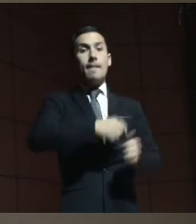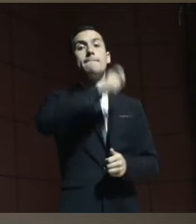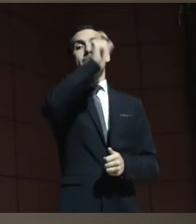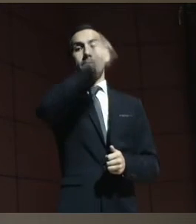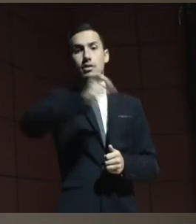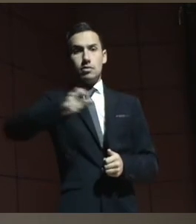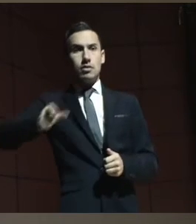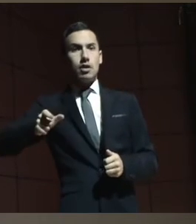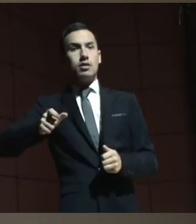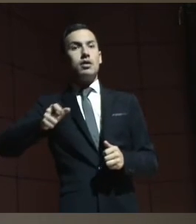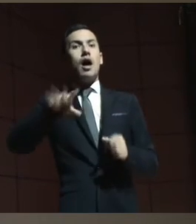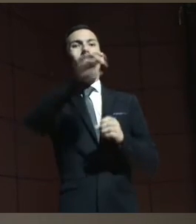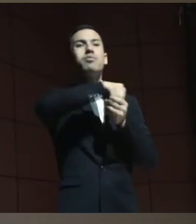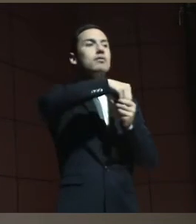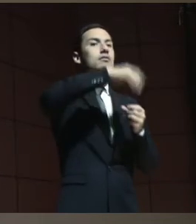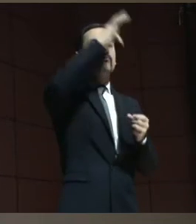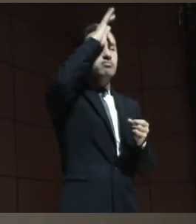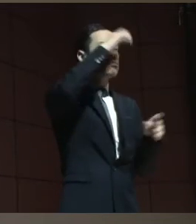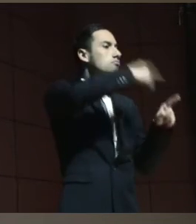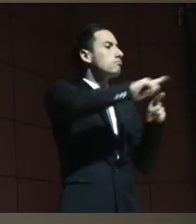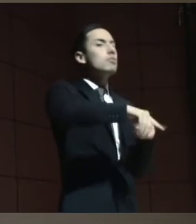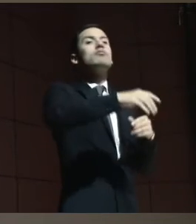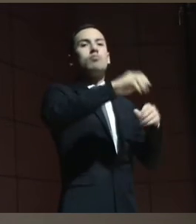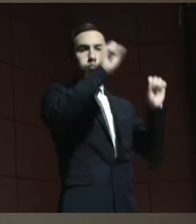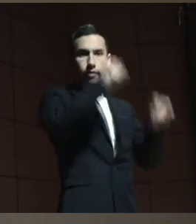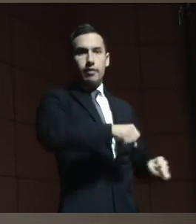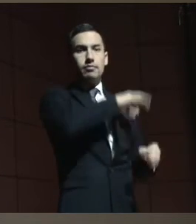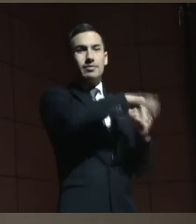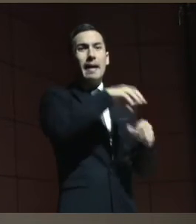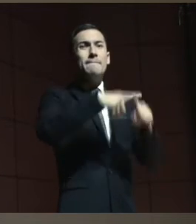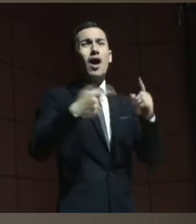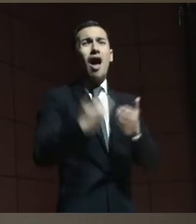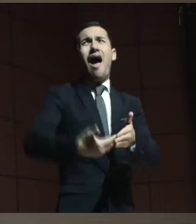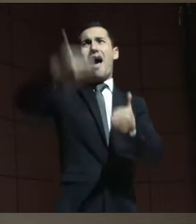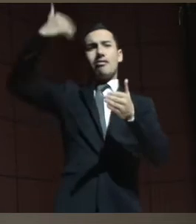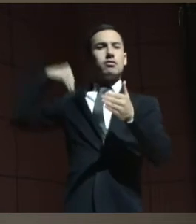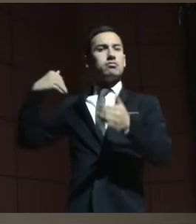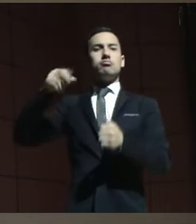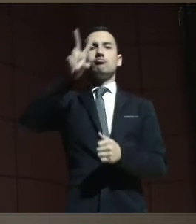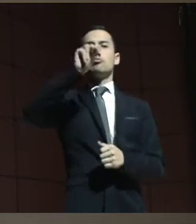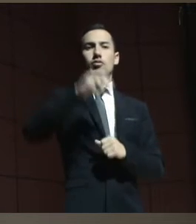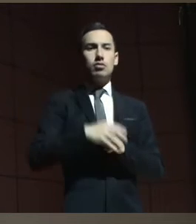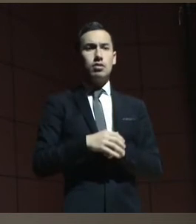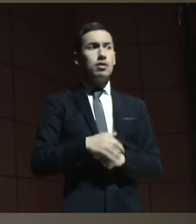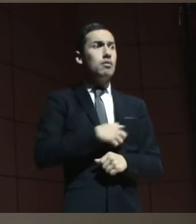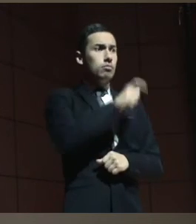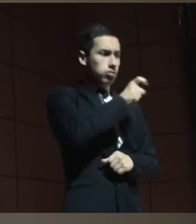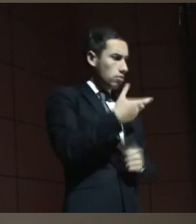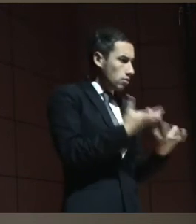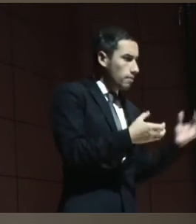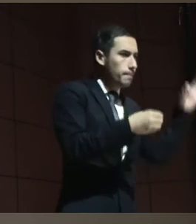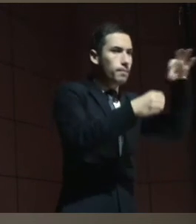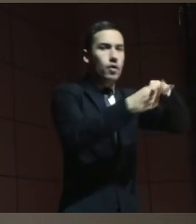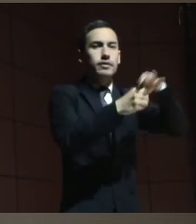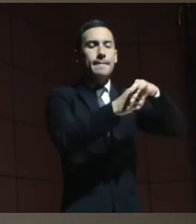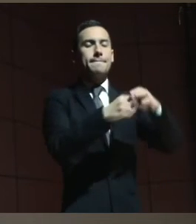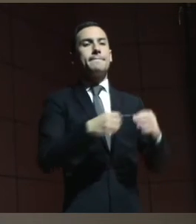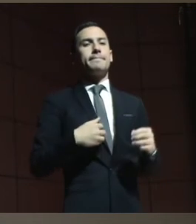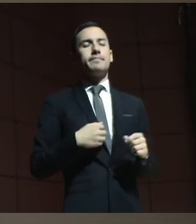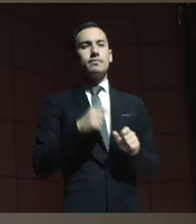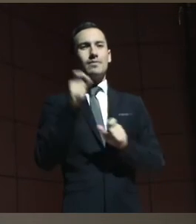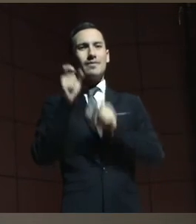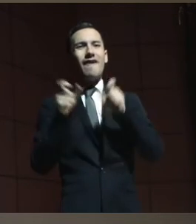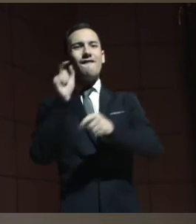estén en un establecimiento asistencial. Pero en aquel momento no, y la verdad es que las personas querían votar. Entonces, los